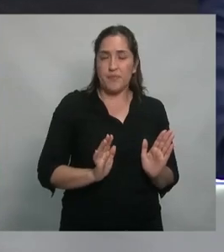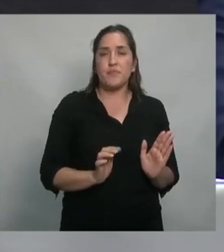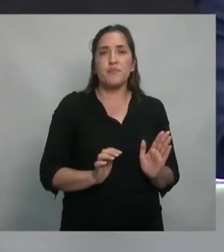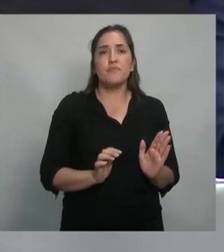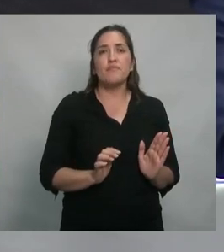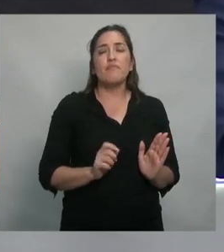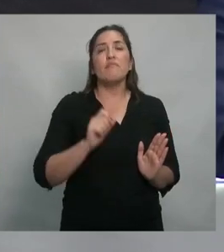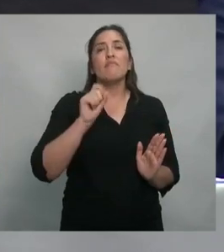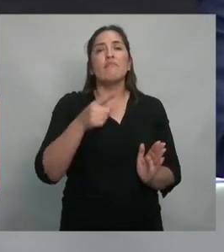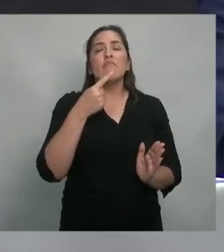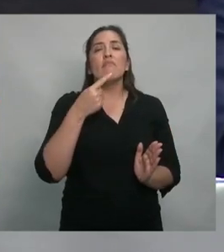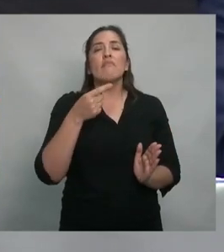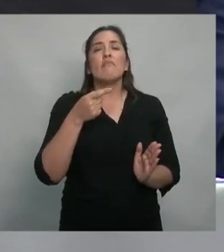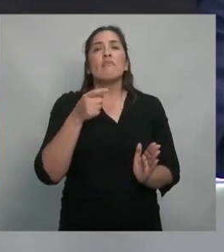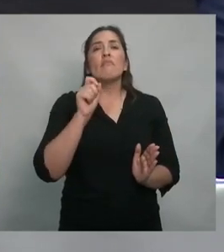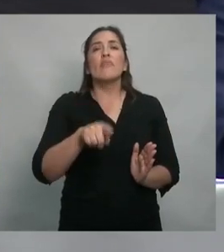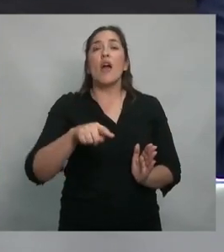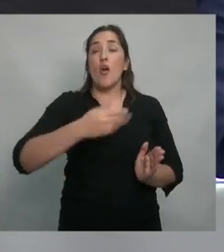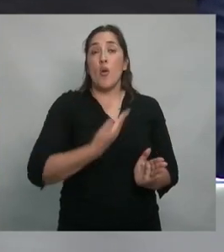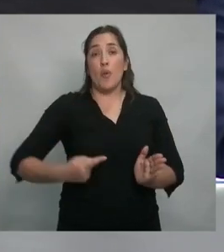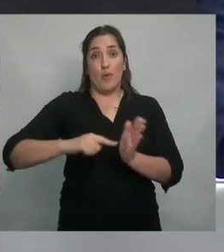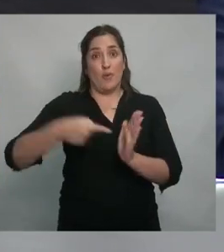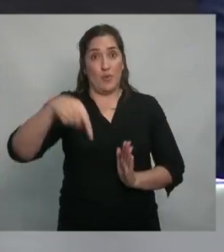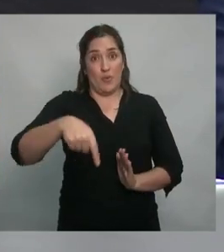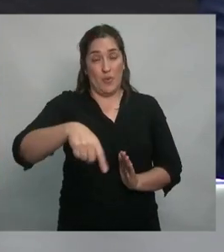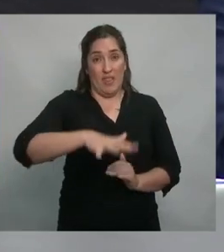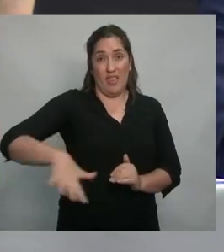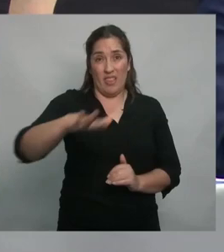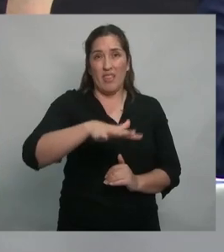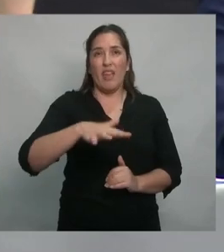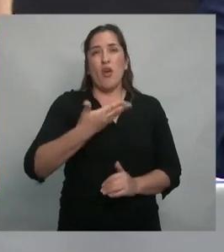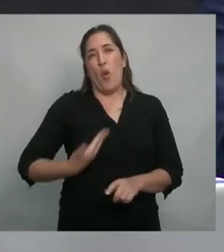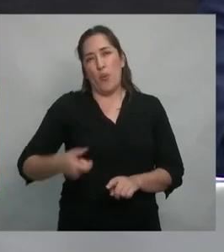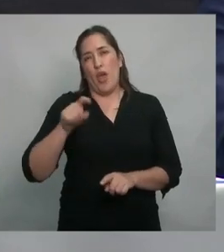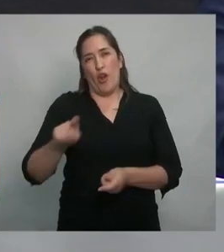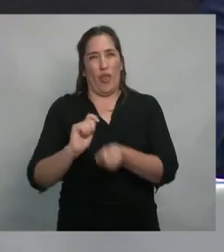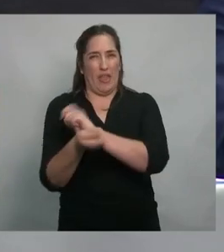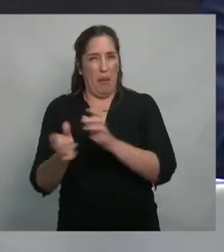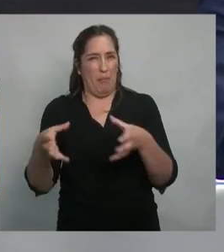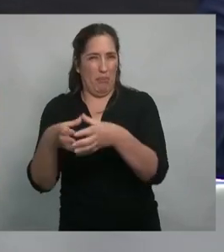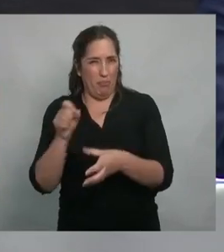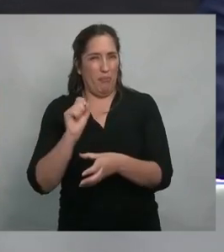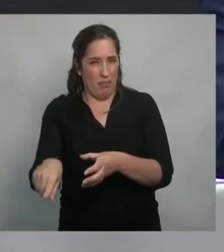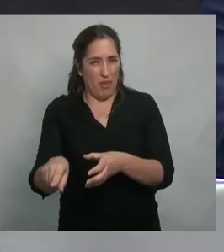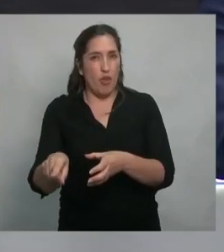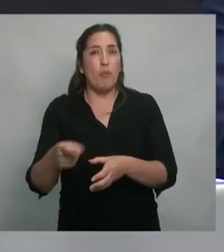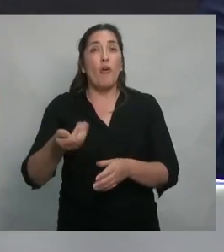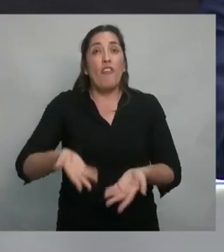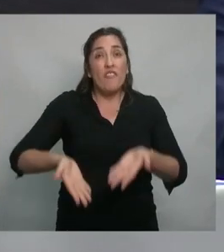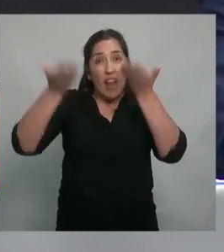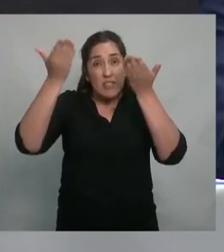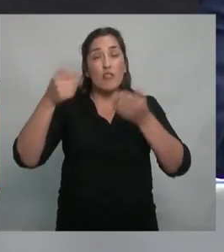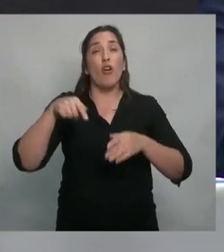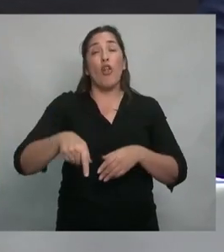al índice de la Ciudad Autónoma de Buenos Aires, esto es decir, del gobierno de Cambiemos, la inflación en los 10